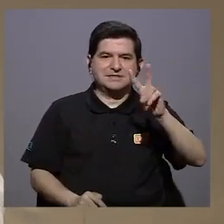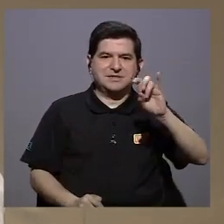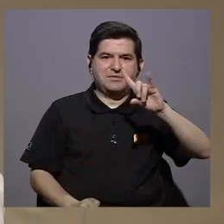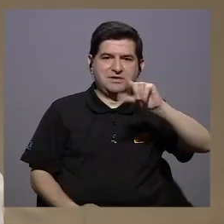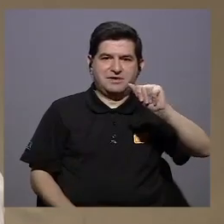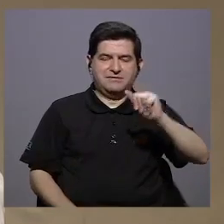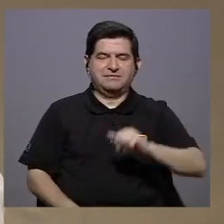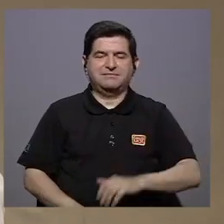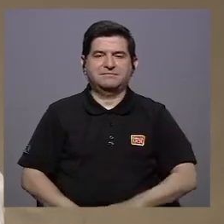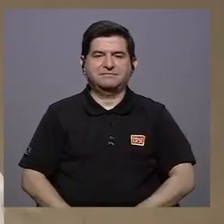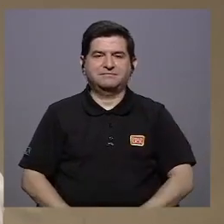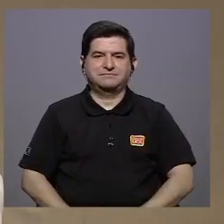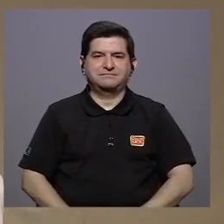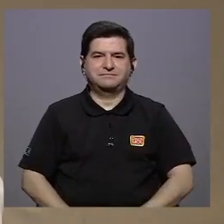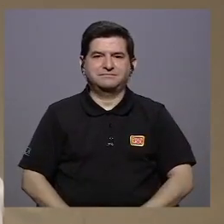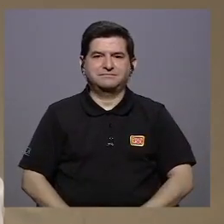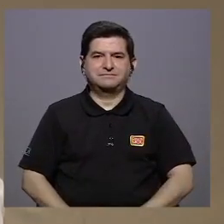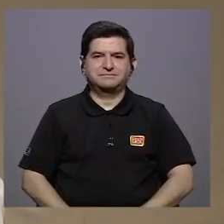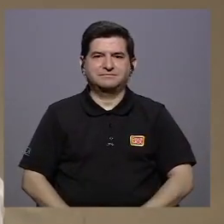Casualmente Sevilla.